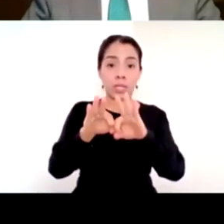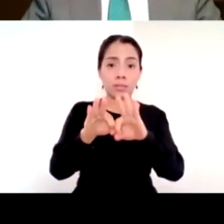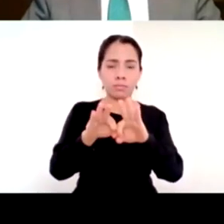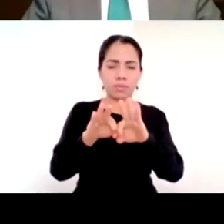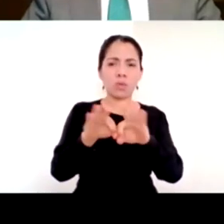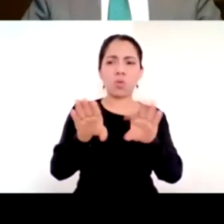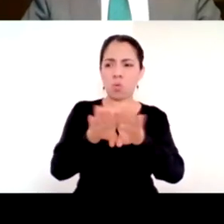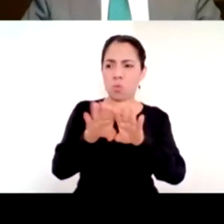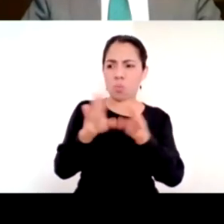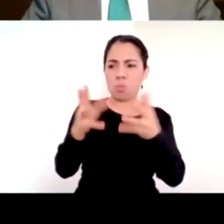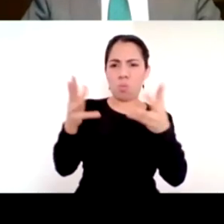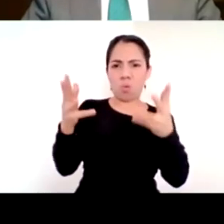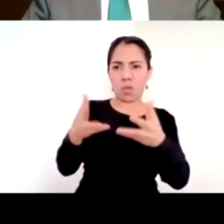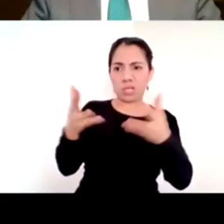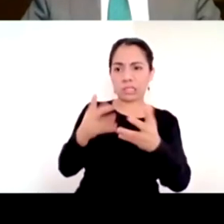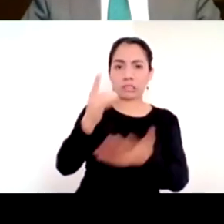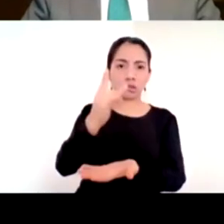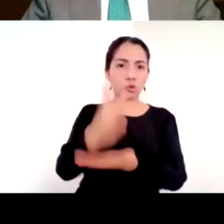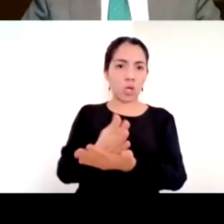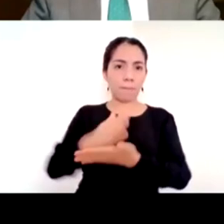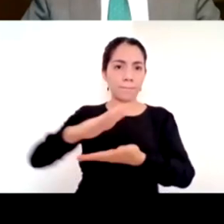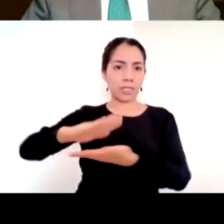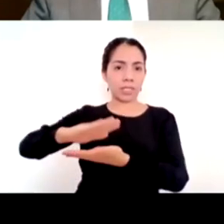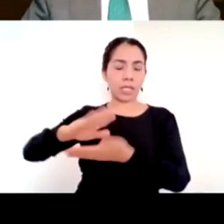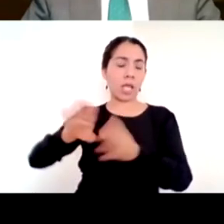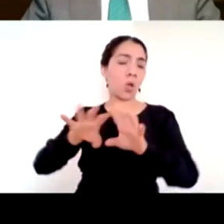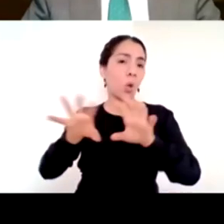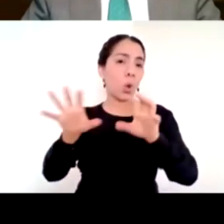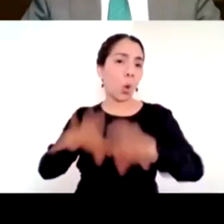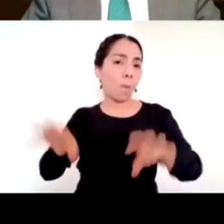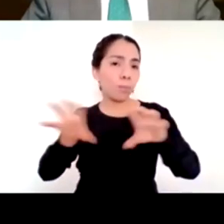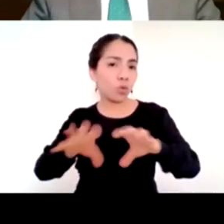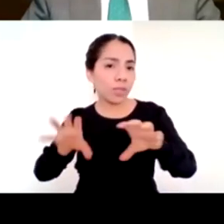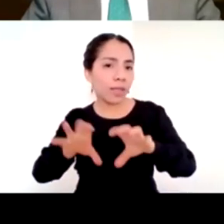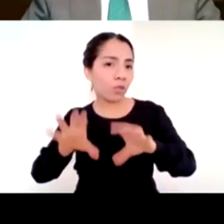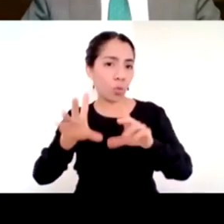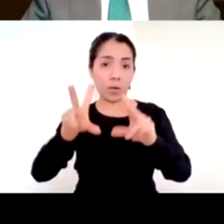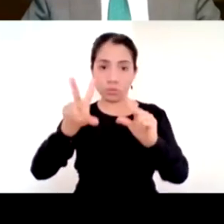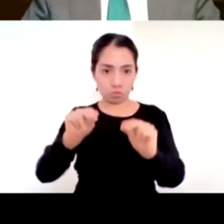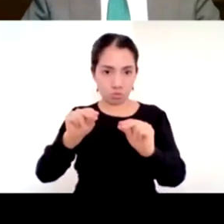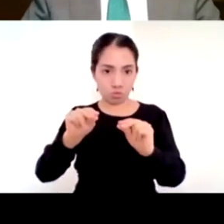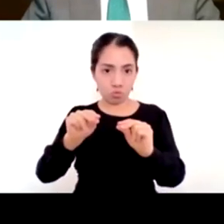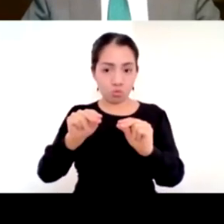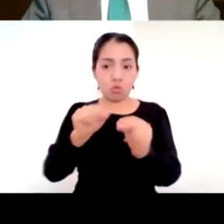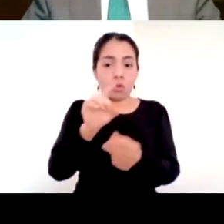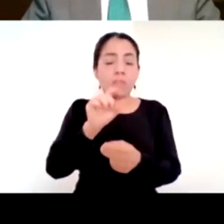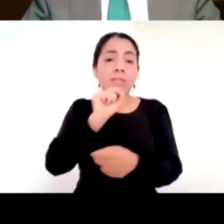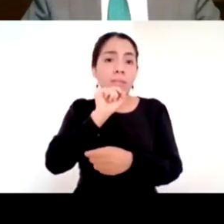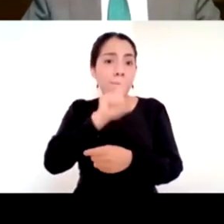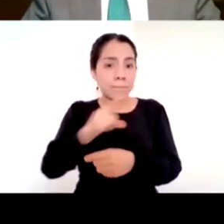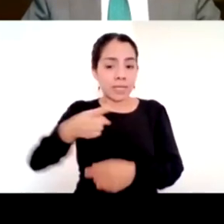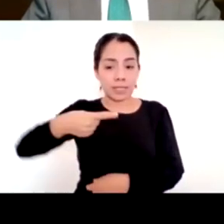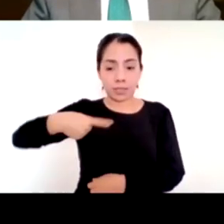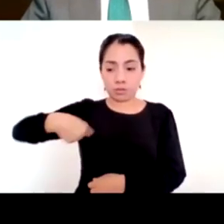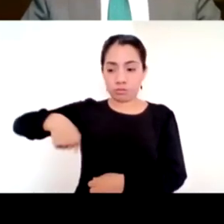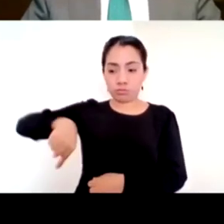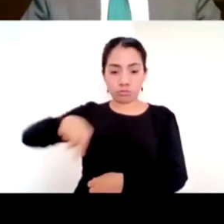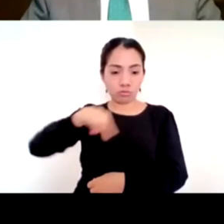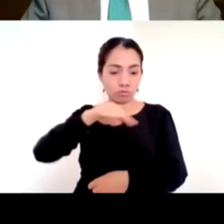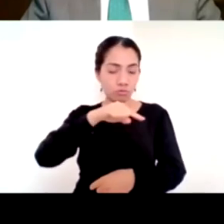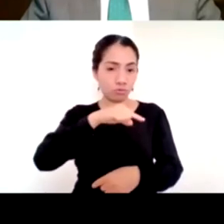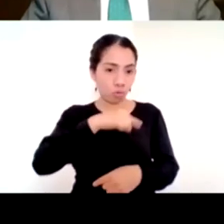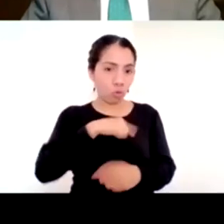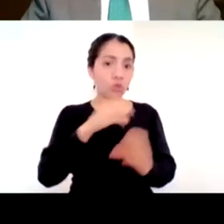de poner computadoras o esto. Fue algo más importante. Quienes estudian educación sabrán que